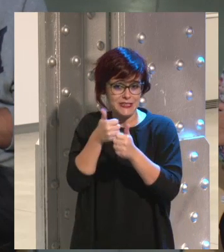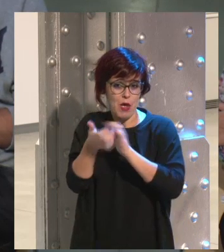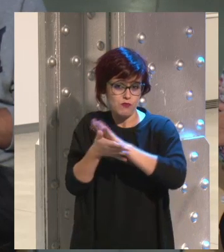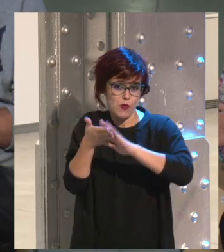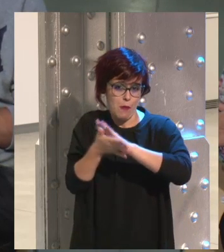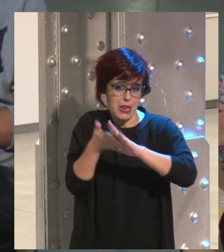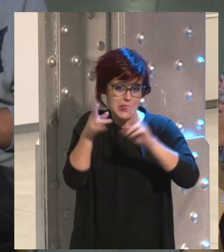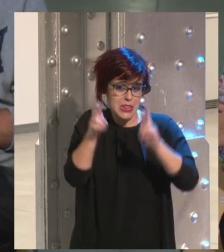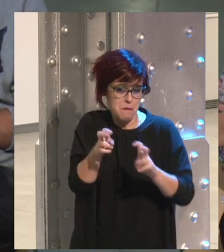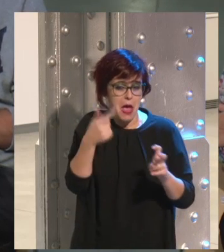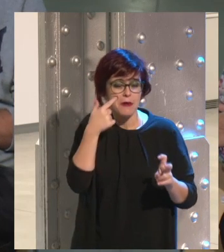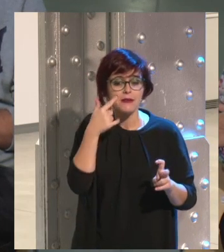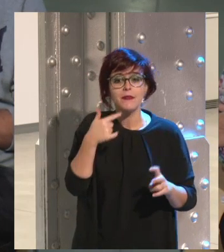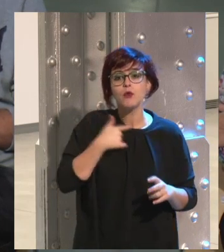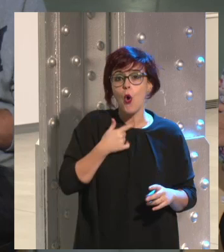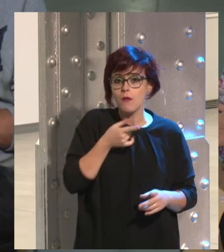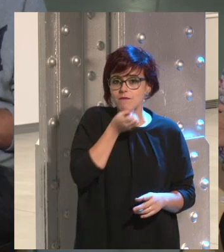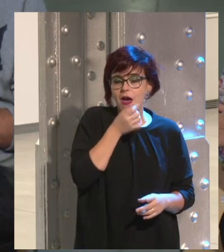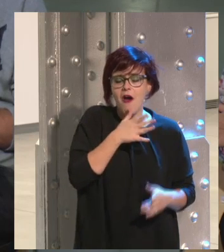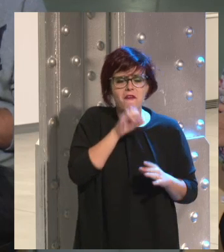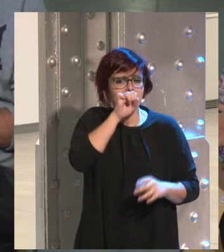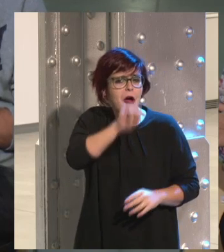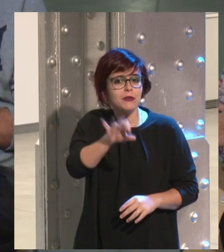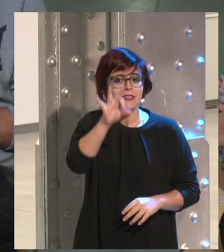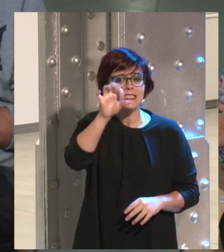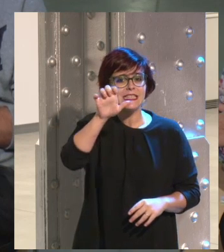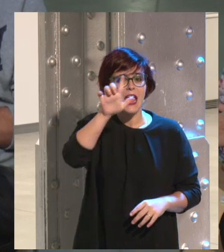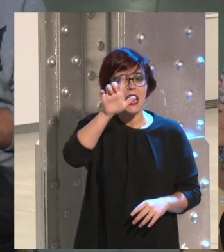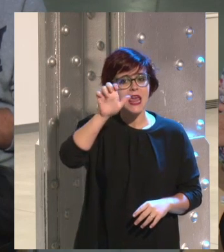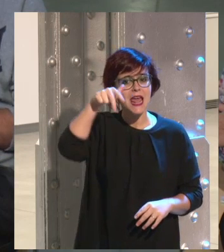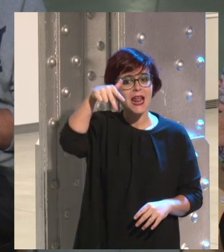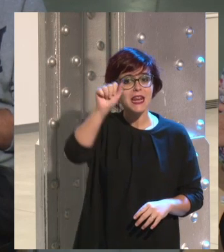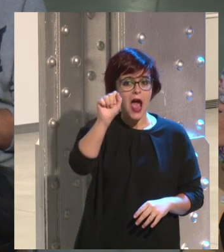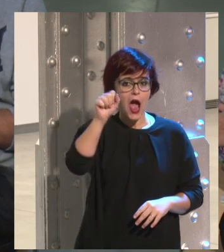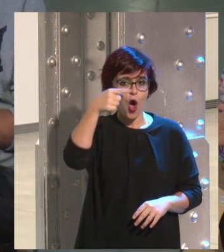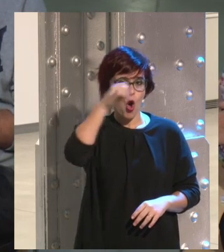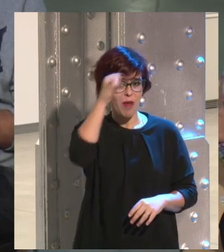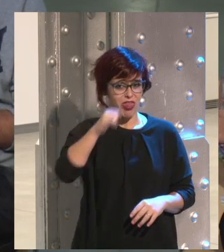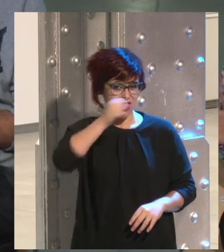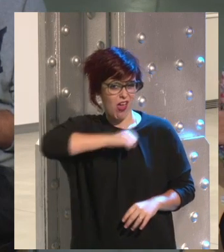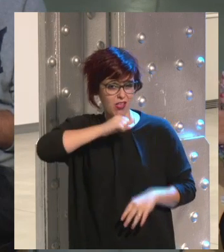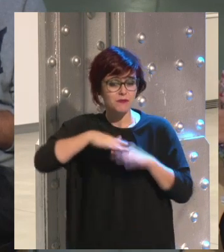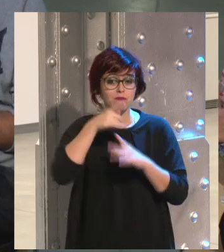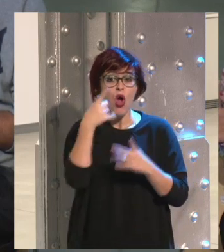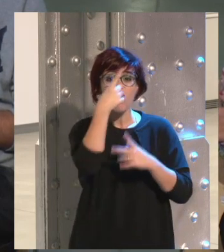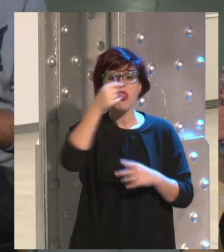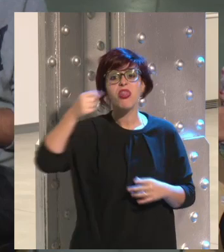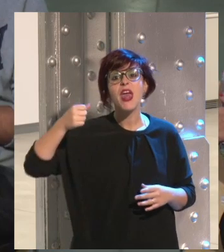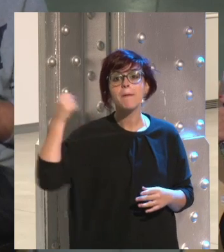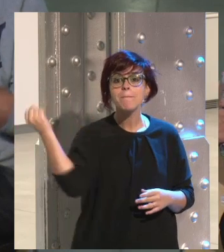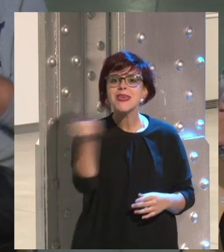red social favorita, es Selena Gómez. Sí, sí, ¿50 ha llegado ya? Ya no me 100 millones. Y está en 100. 100 millones de seguidores.